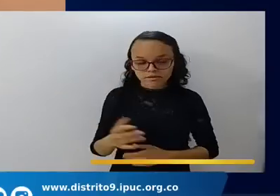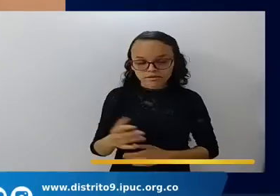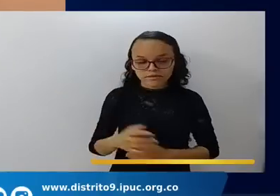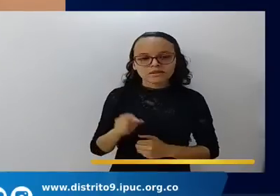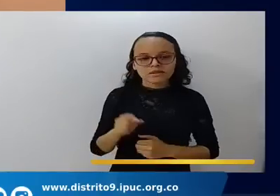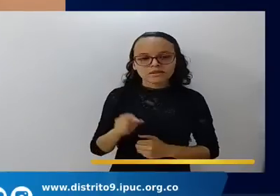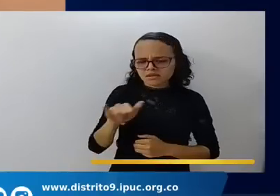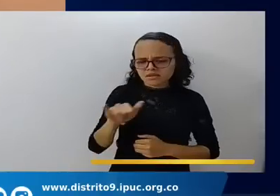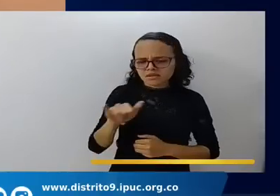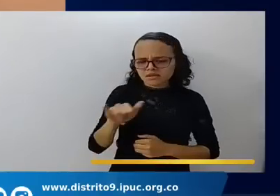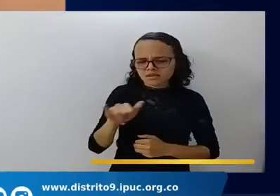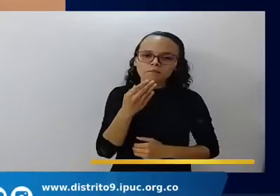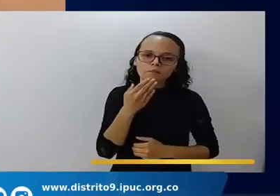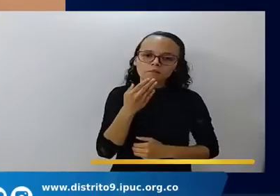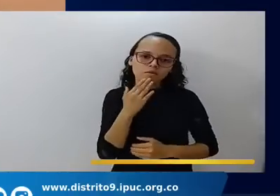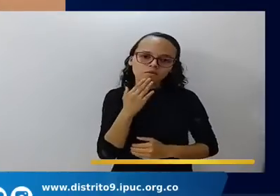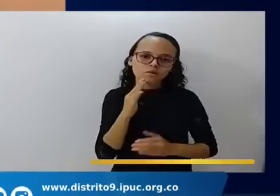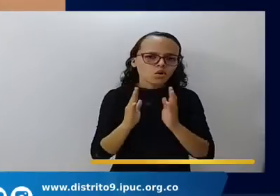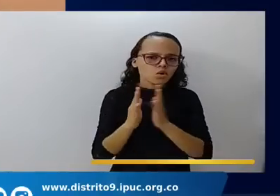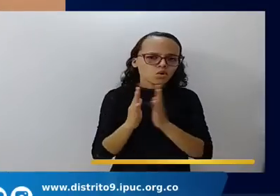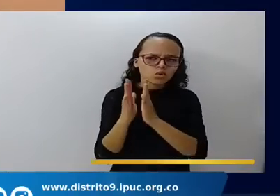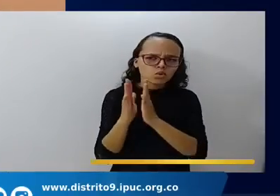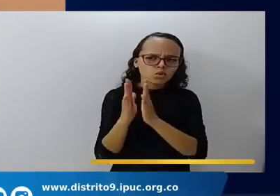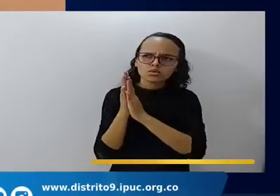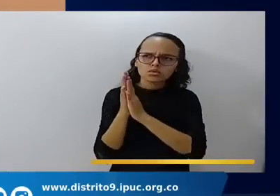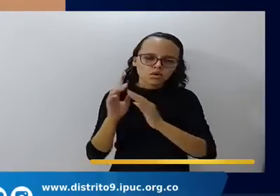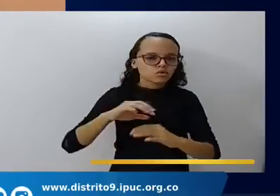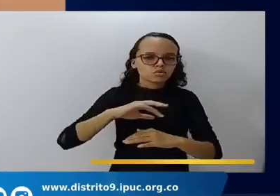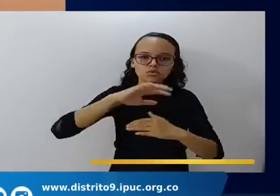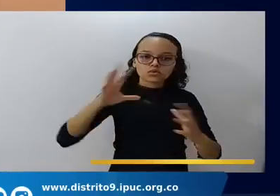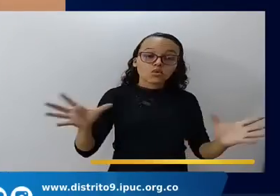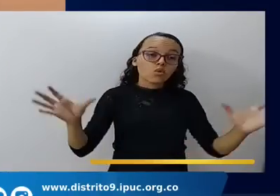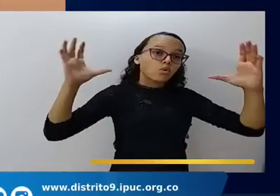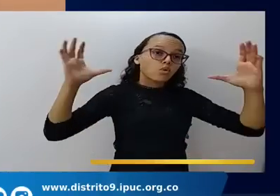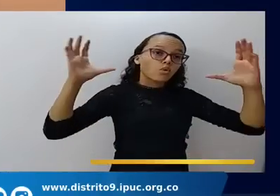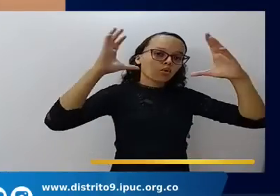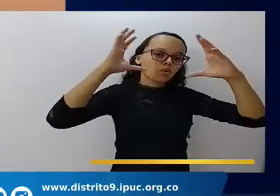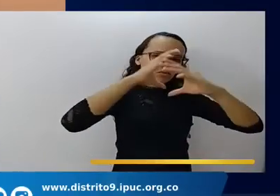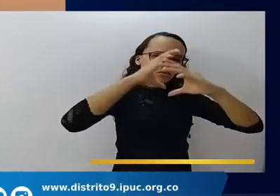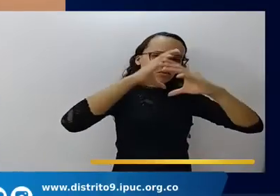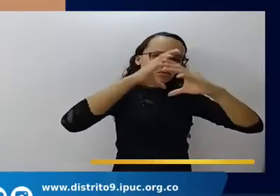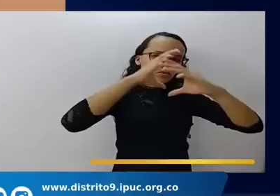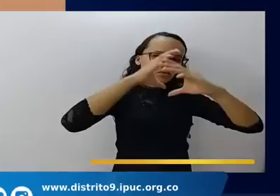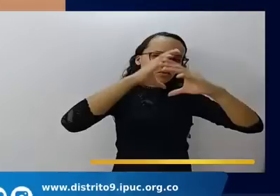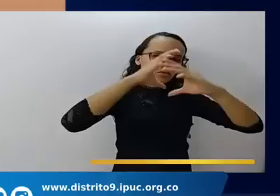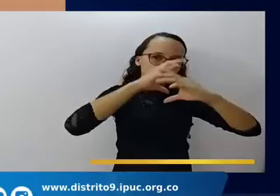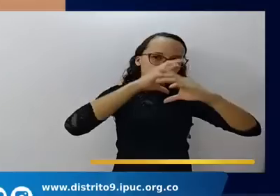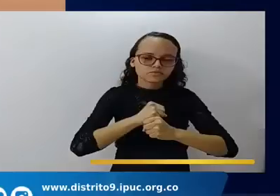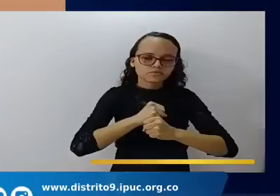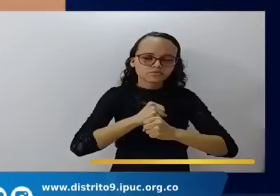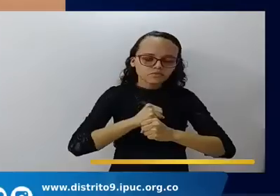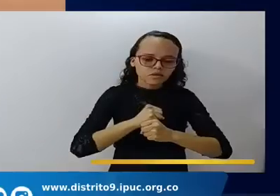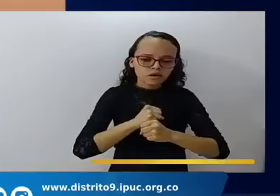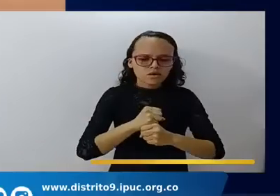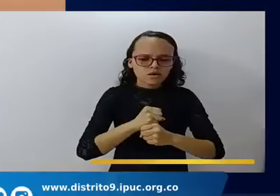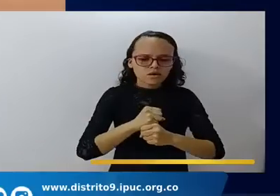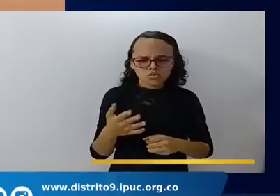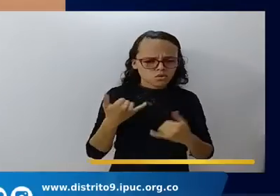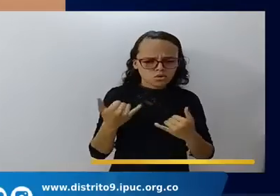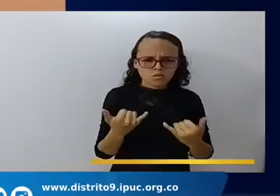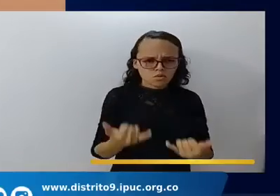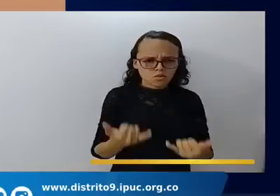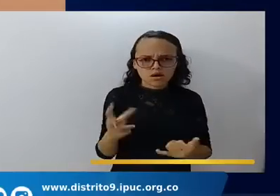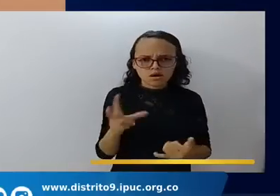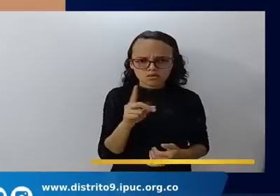que no era acostarse tarde, como muchas que se hacen, vamos a tener una vigilia,